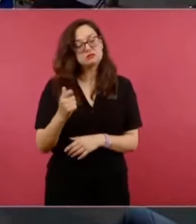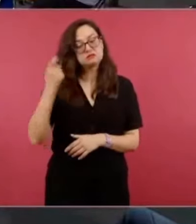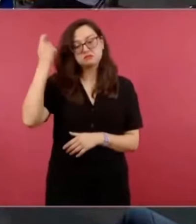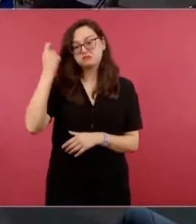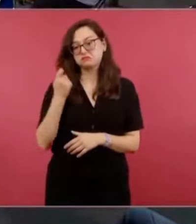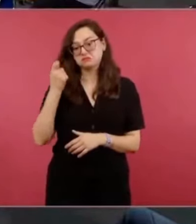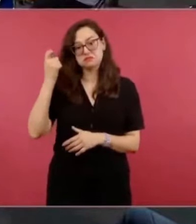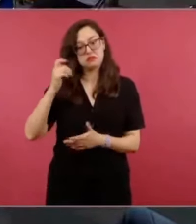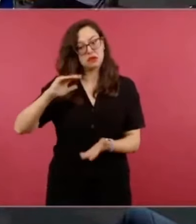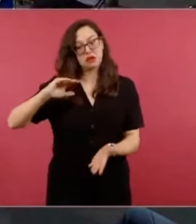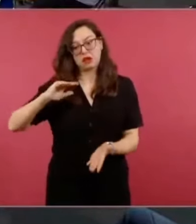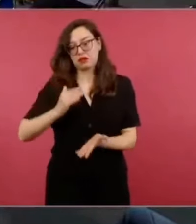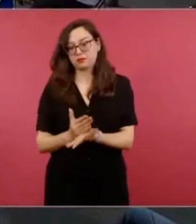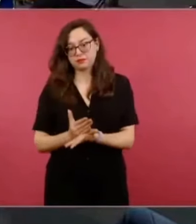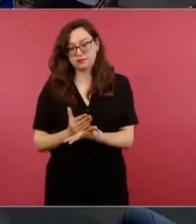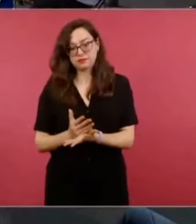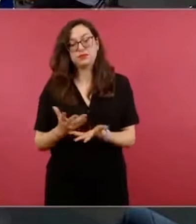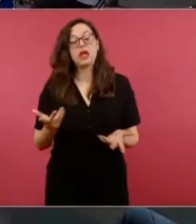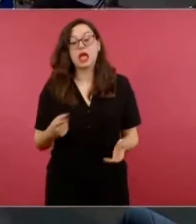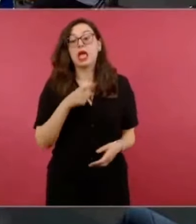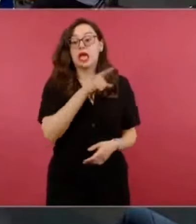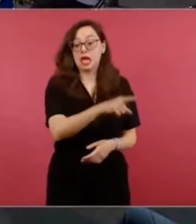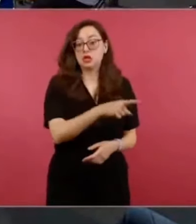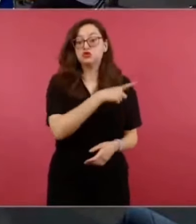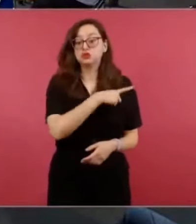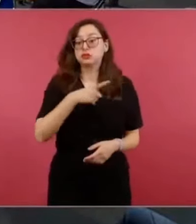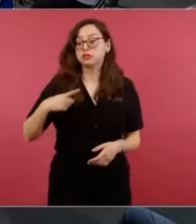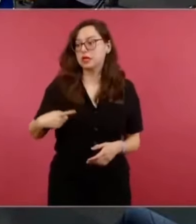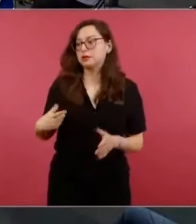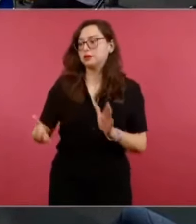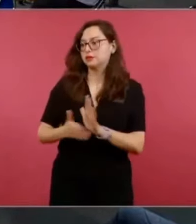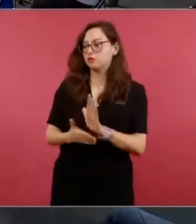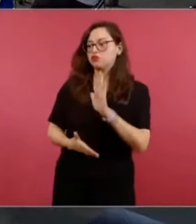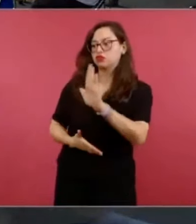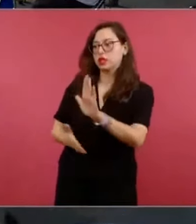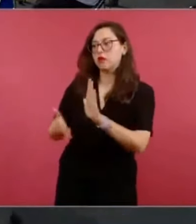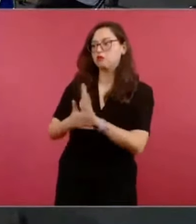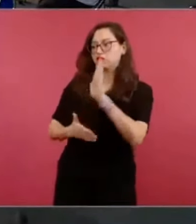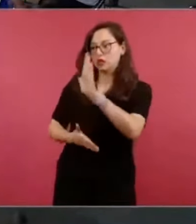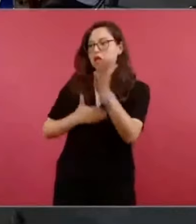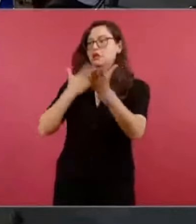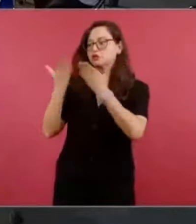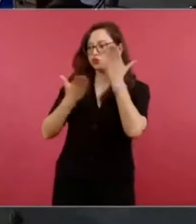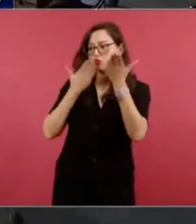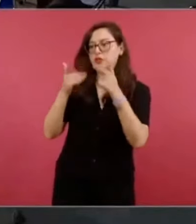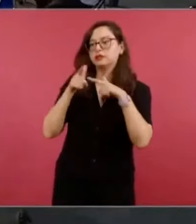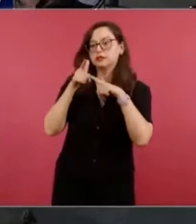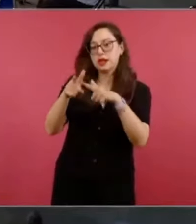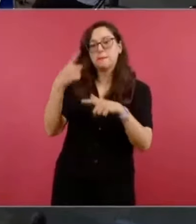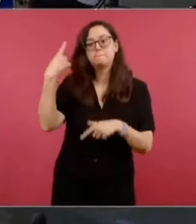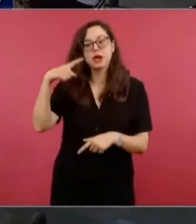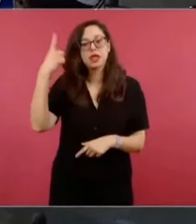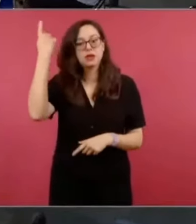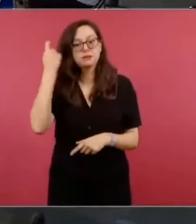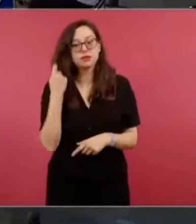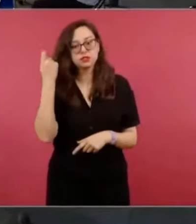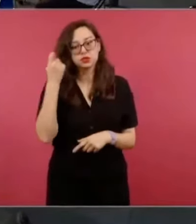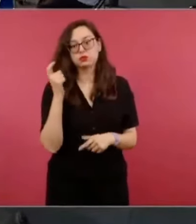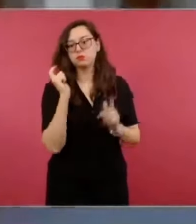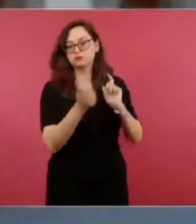para poder seguir recibiendo la parte de la pensión que les correspondía. Y en el caso también una duda,